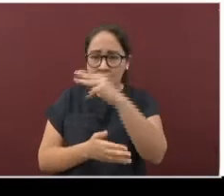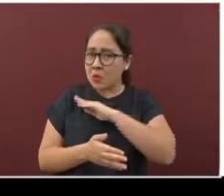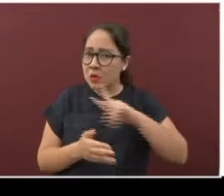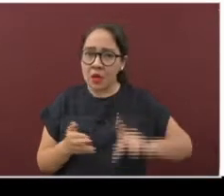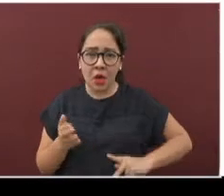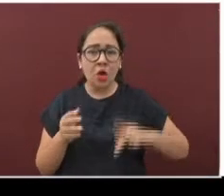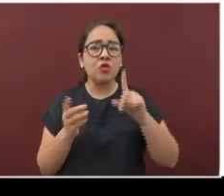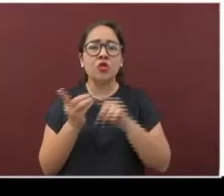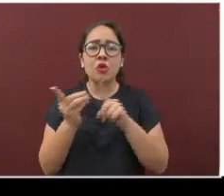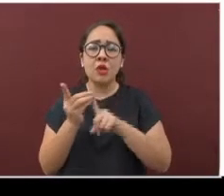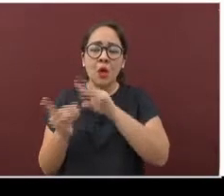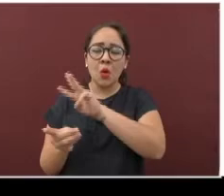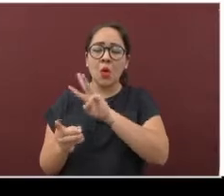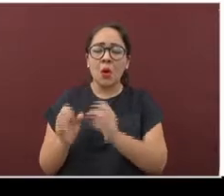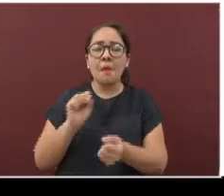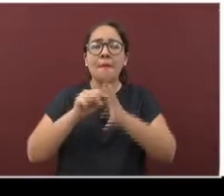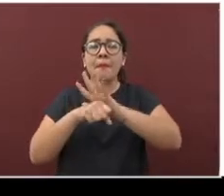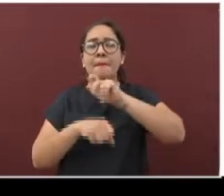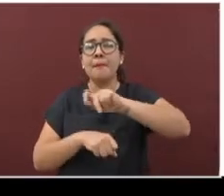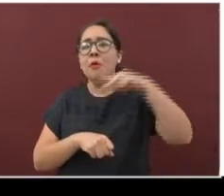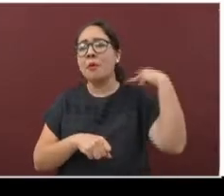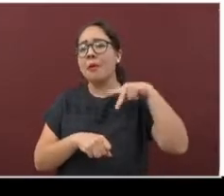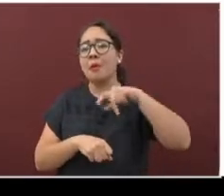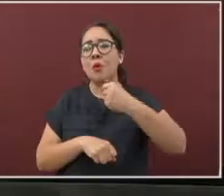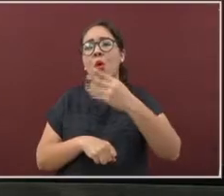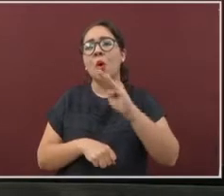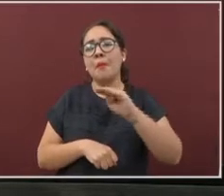.veracruz.gov.mx